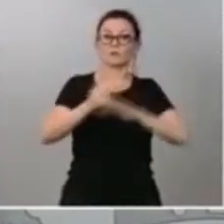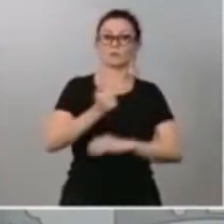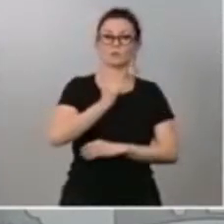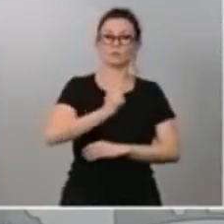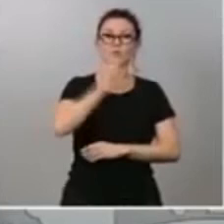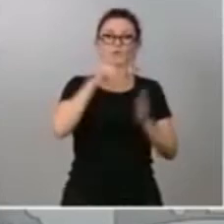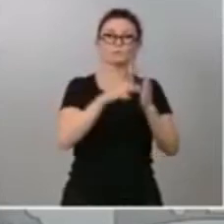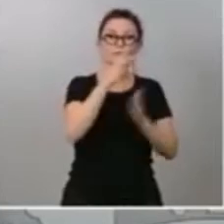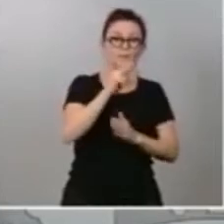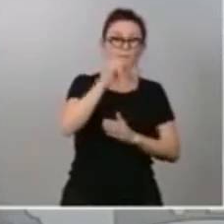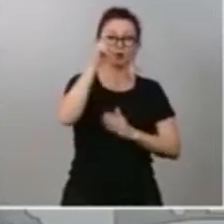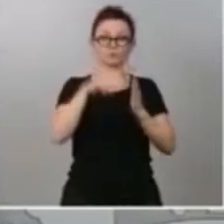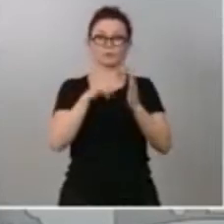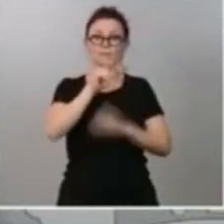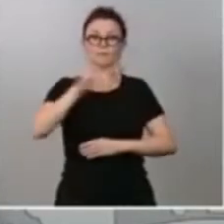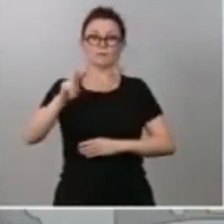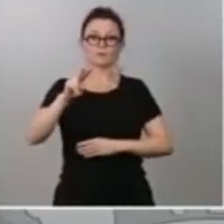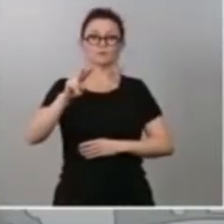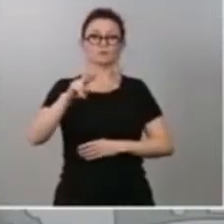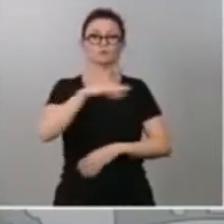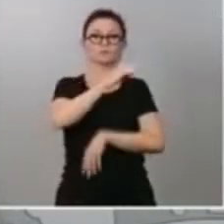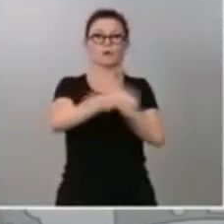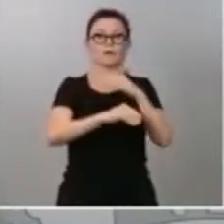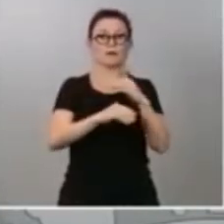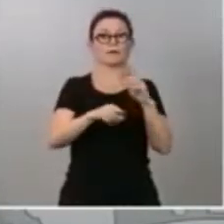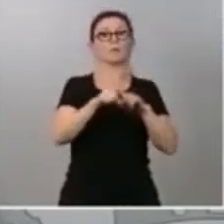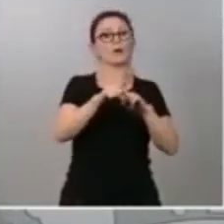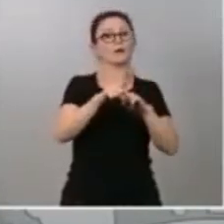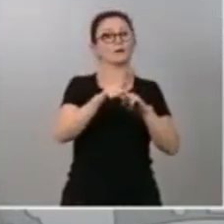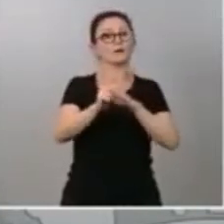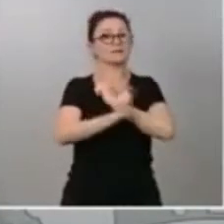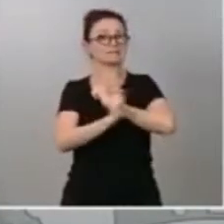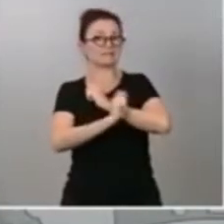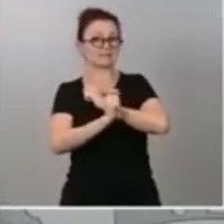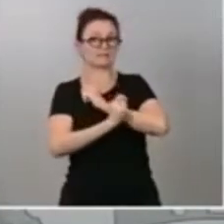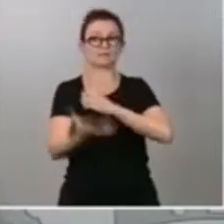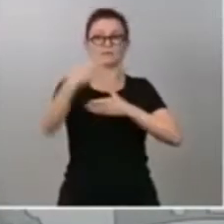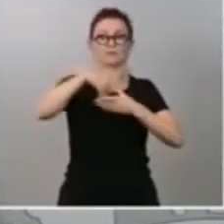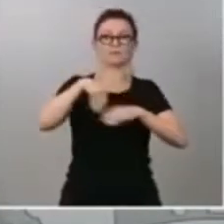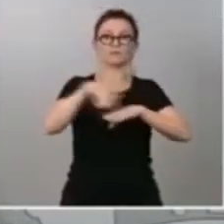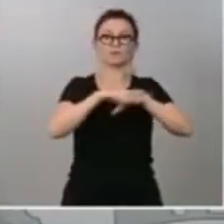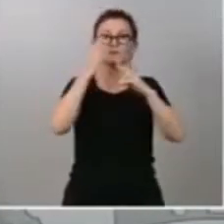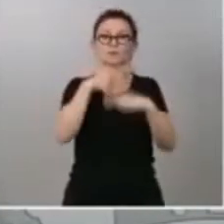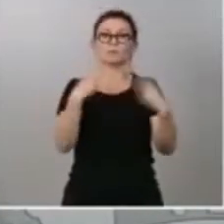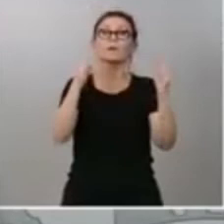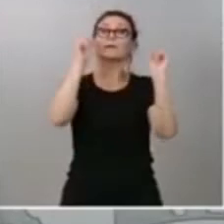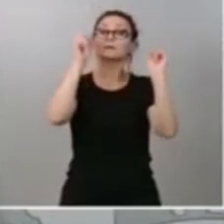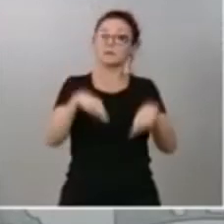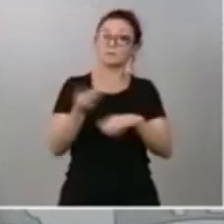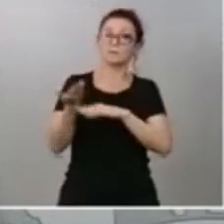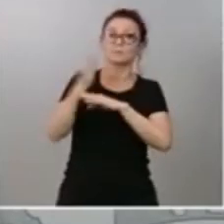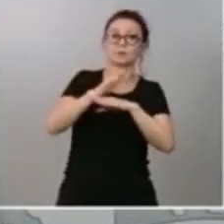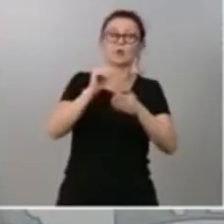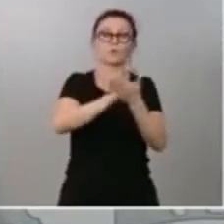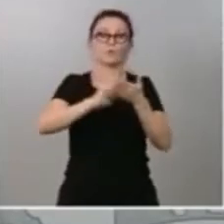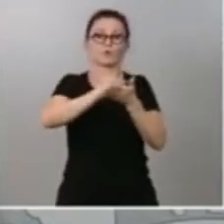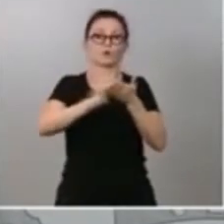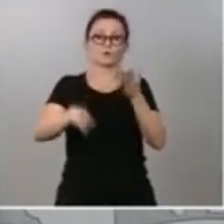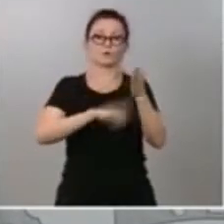que trace las líneas maestras de la acción en materia de igualdad en la administración pública y también vamos a presentar el borrador de ley integral